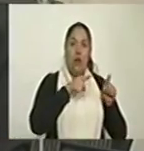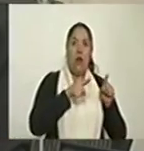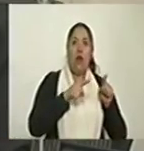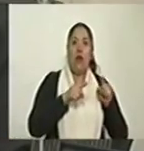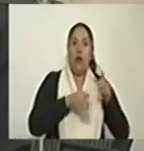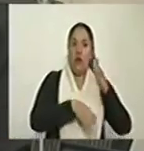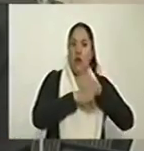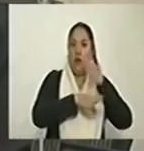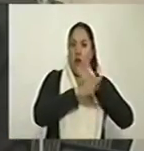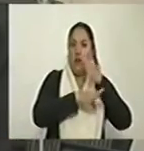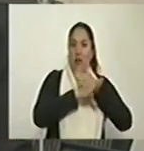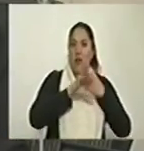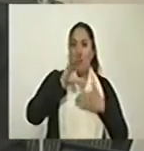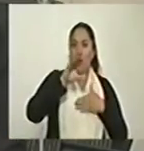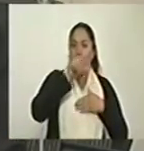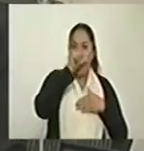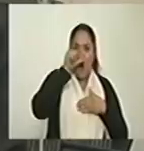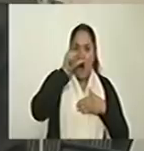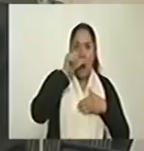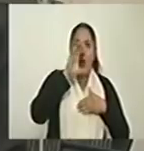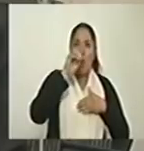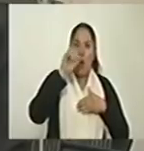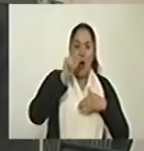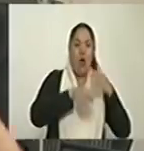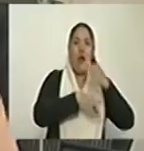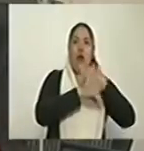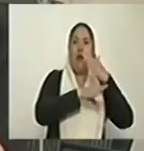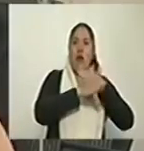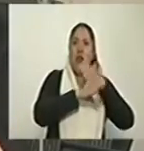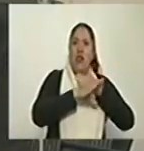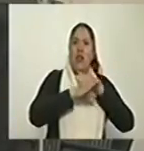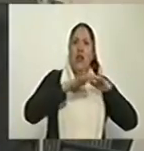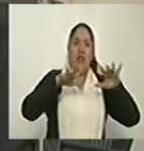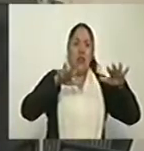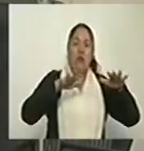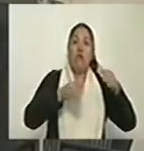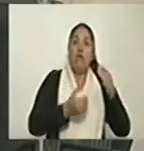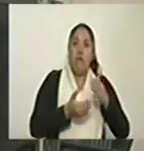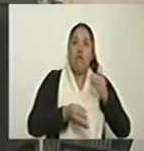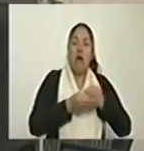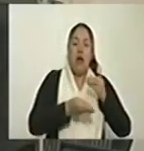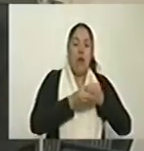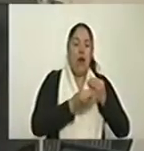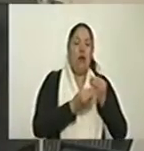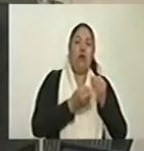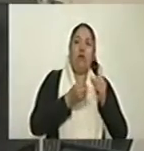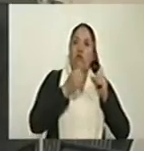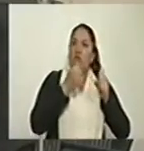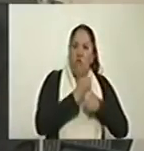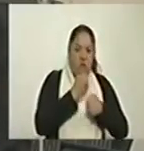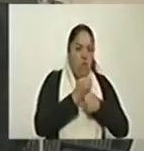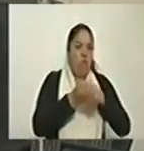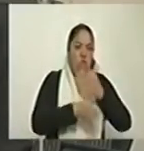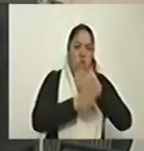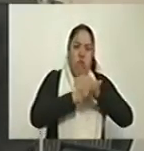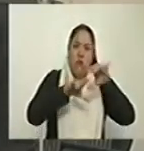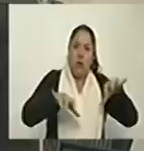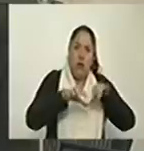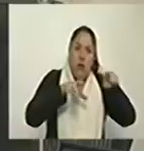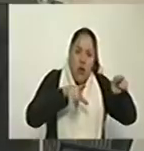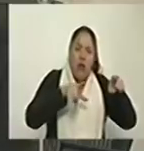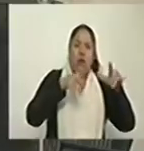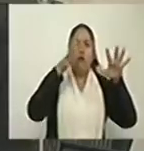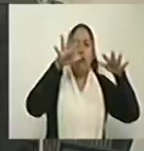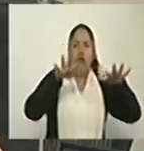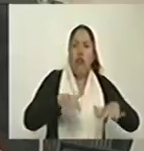lo que hace es acabar con las fuentes de agua. Destruir la naturaleza. Porque solo se mira por